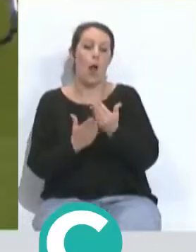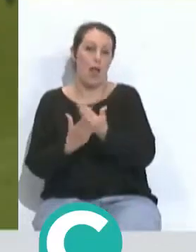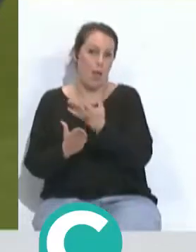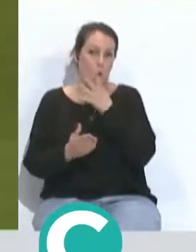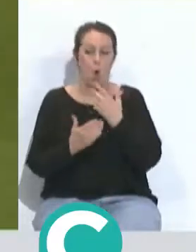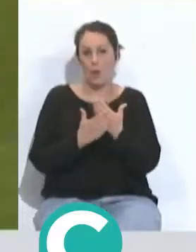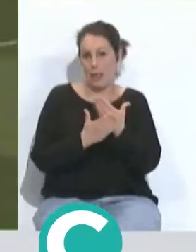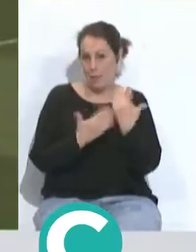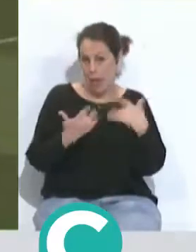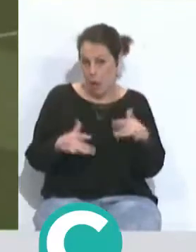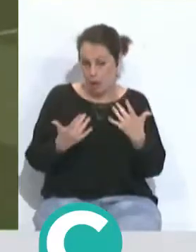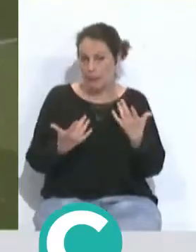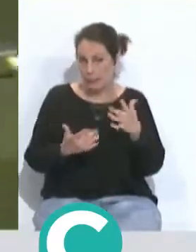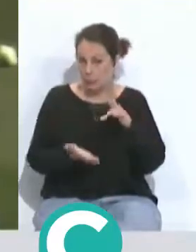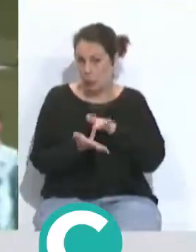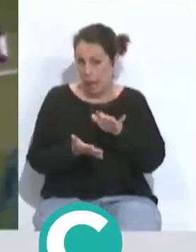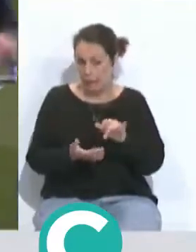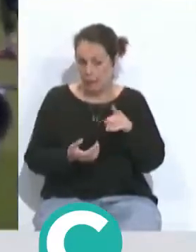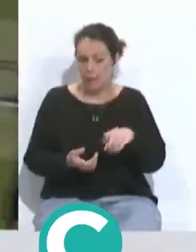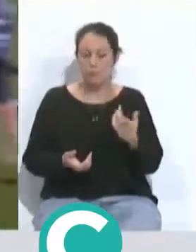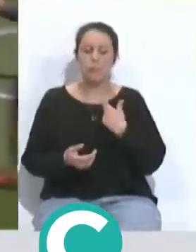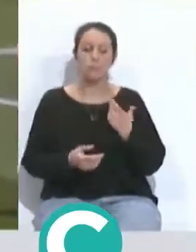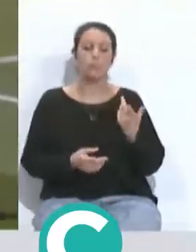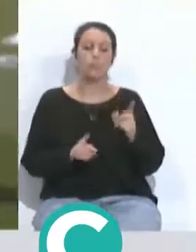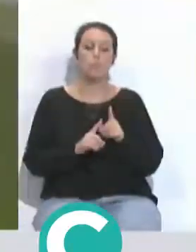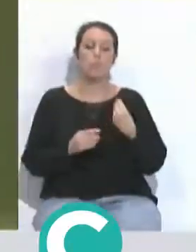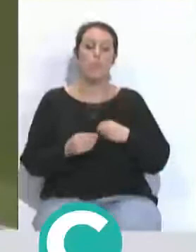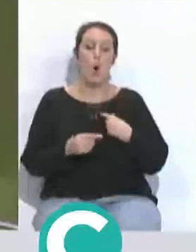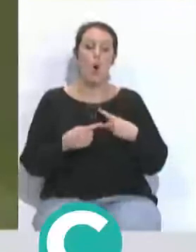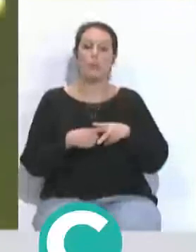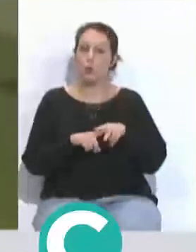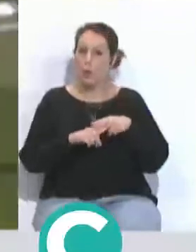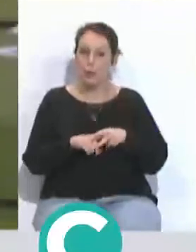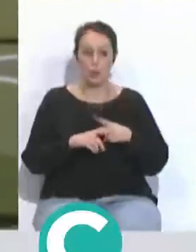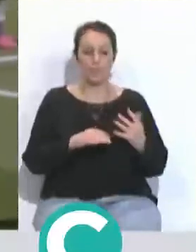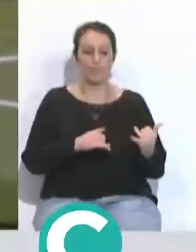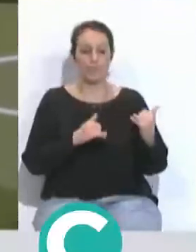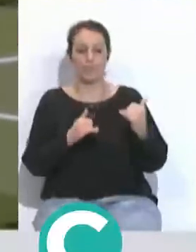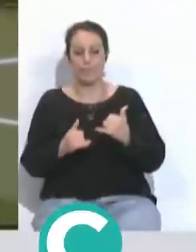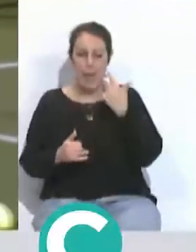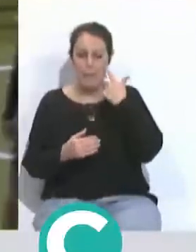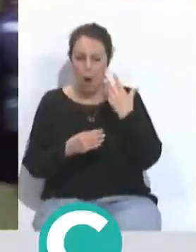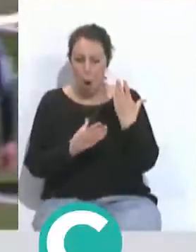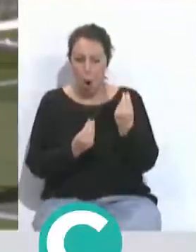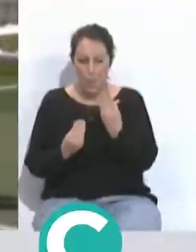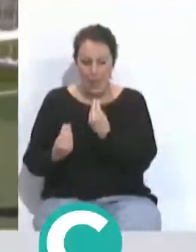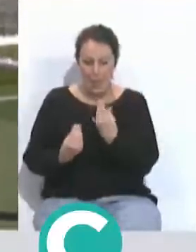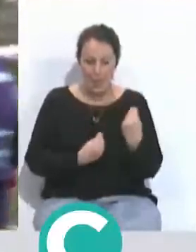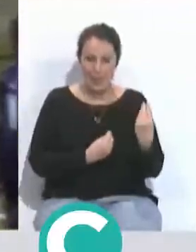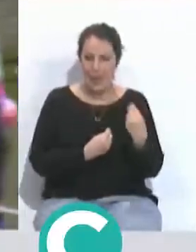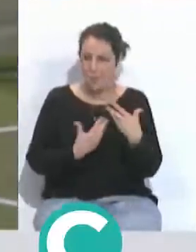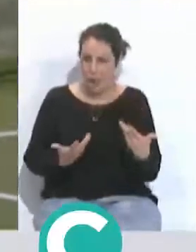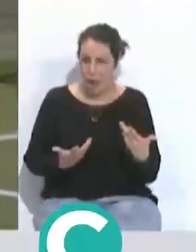jornada de miércoles, llegan con su instrumental para ver la humedad que tiene el campo,